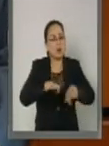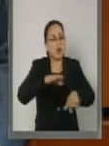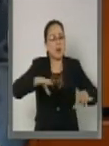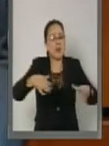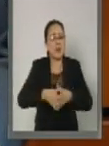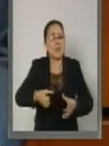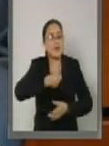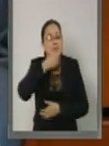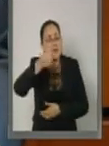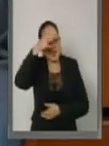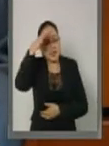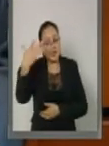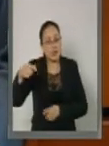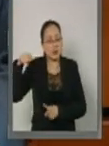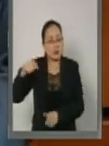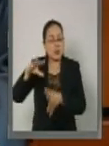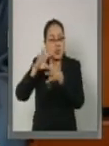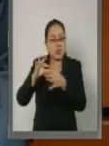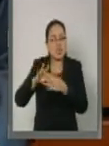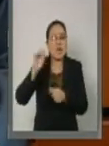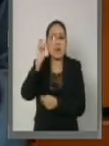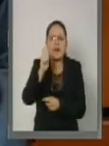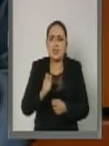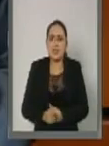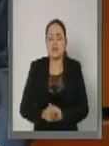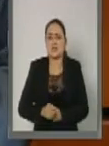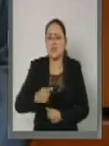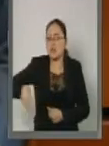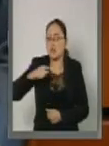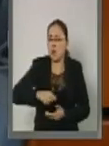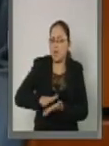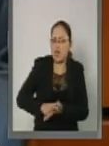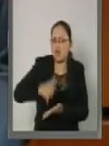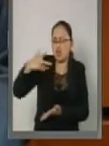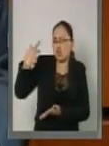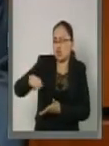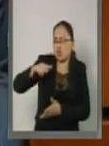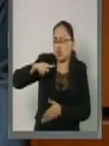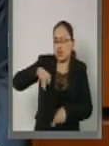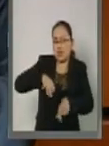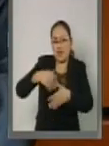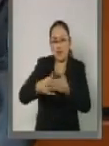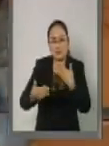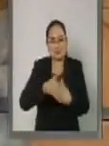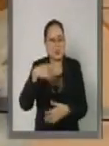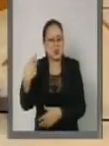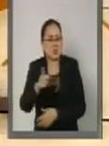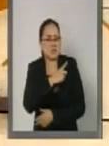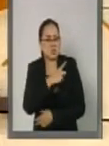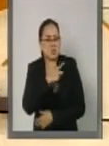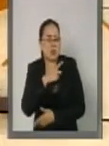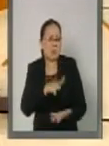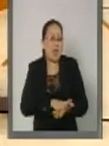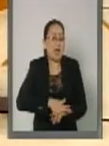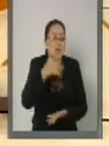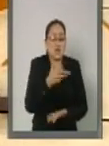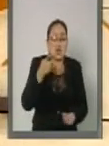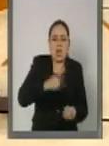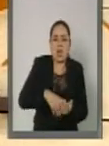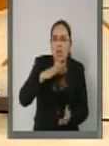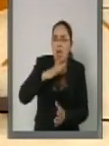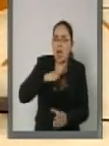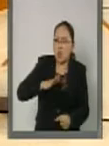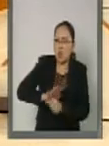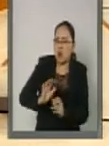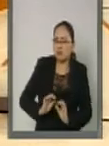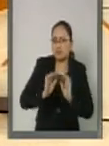adultos mayores nos indica que la mayoría trabaja por cuenta propia y en su mayoría se encuentran en situaciones de informalidad